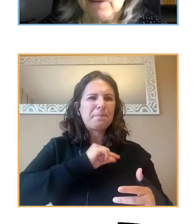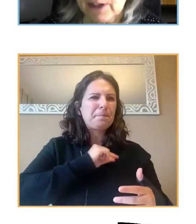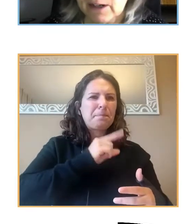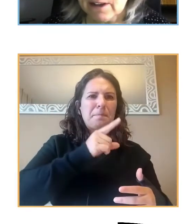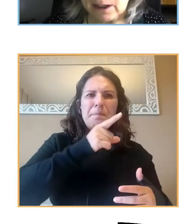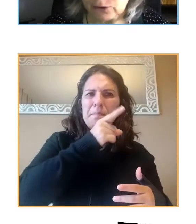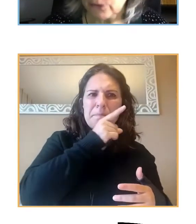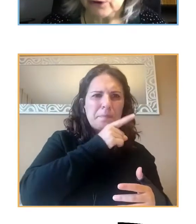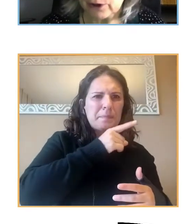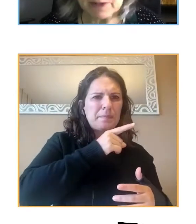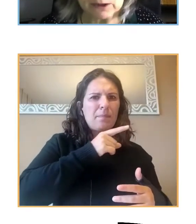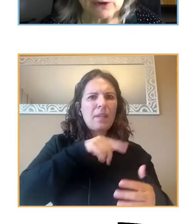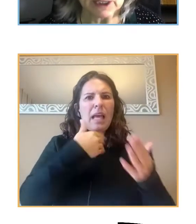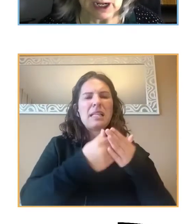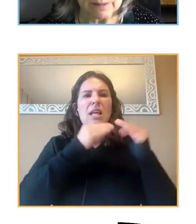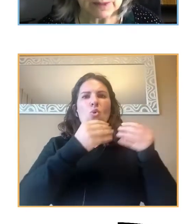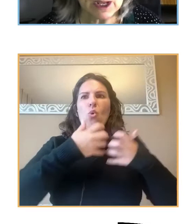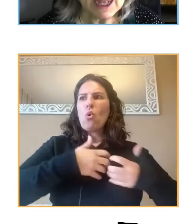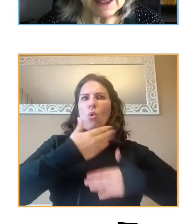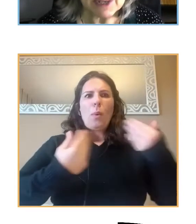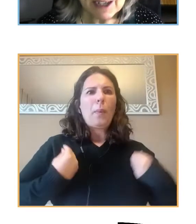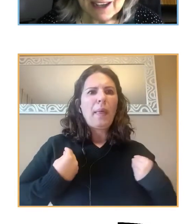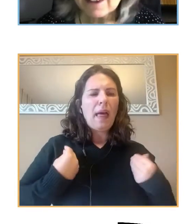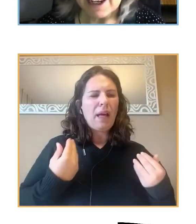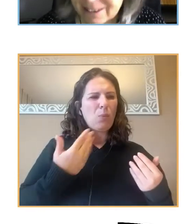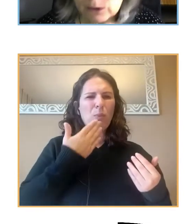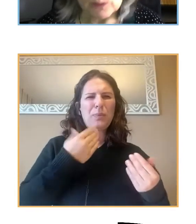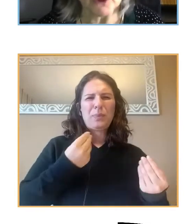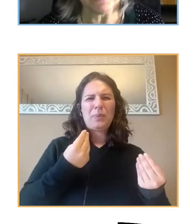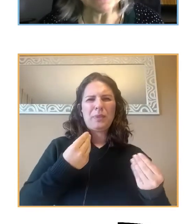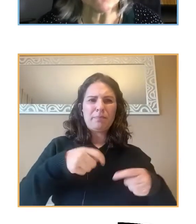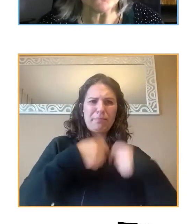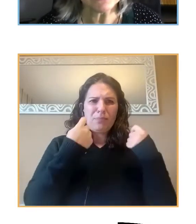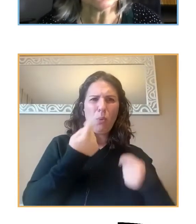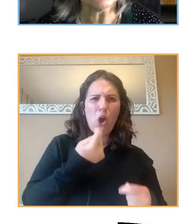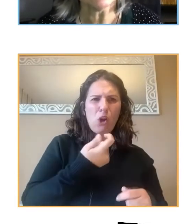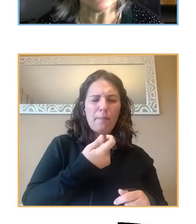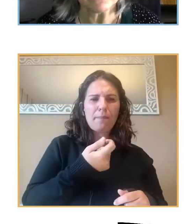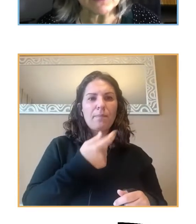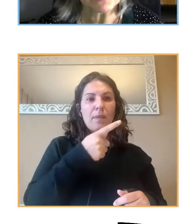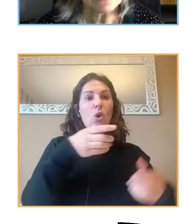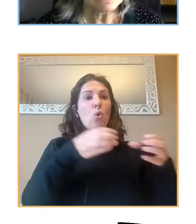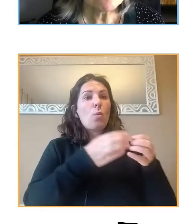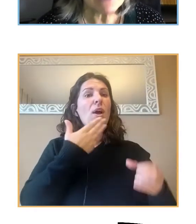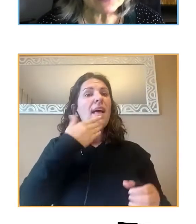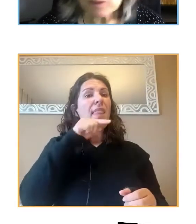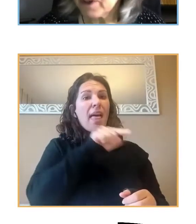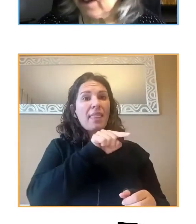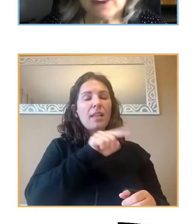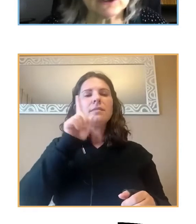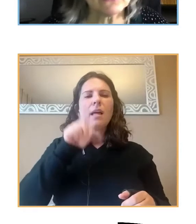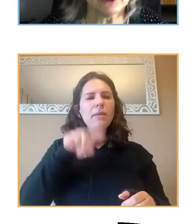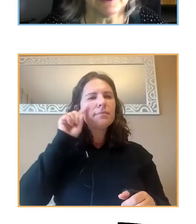una interferencia en su funcionamiento vital. También en este grupo de edad fue donde se vio mayor